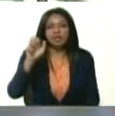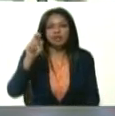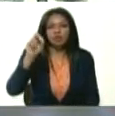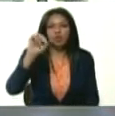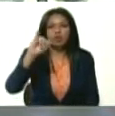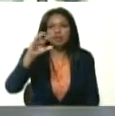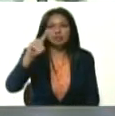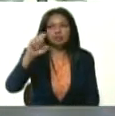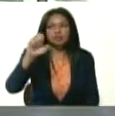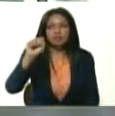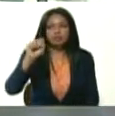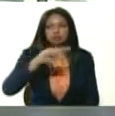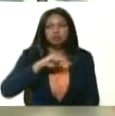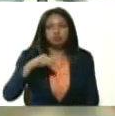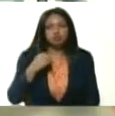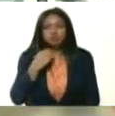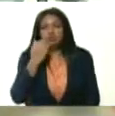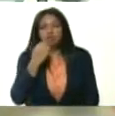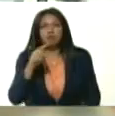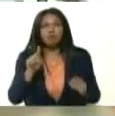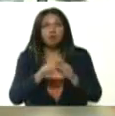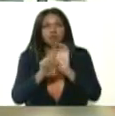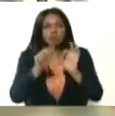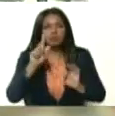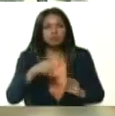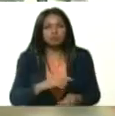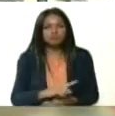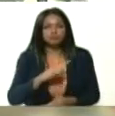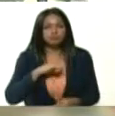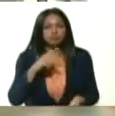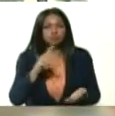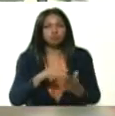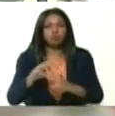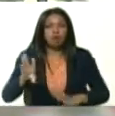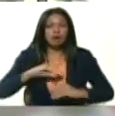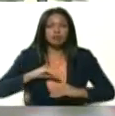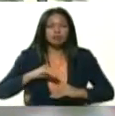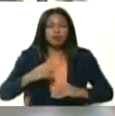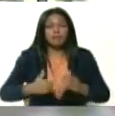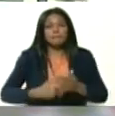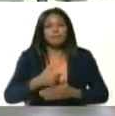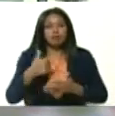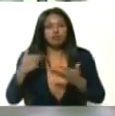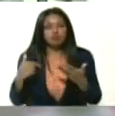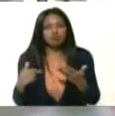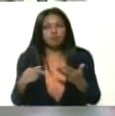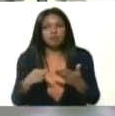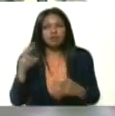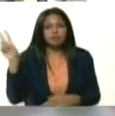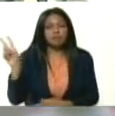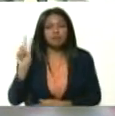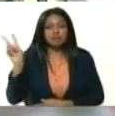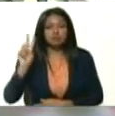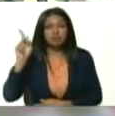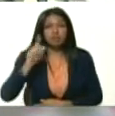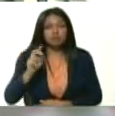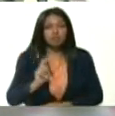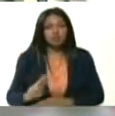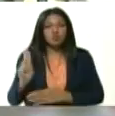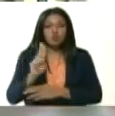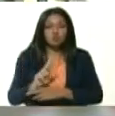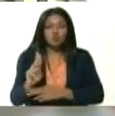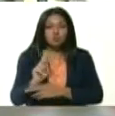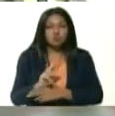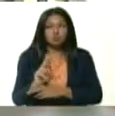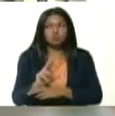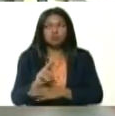tenemos una provisión importante y estamos adquiriendo más esteroides para que Venezuela también los utilice